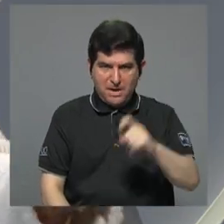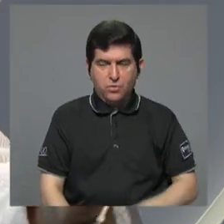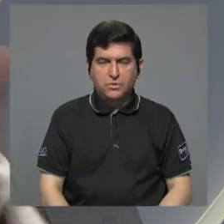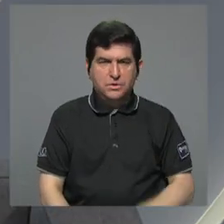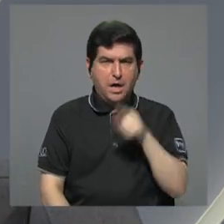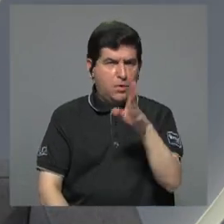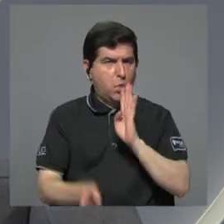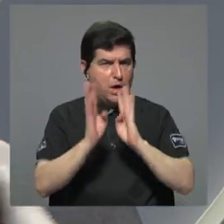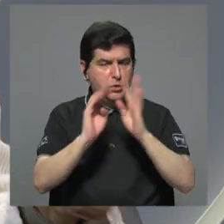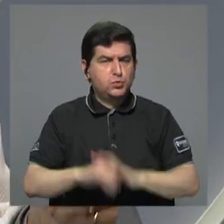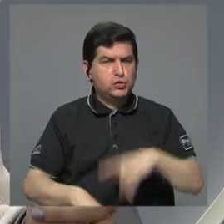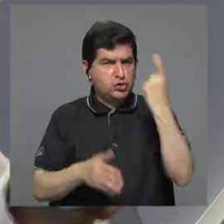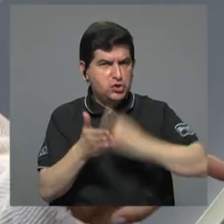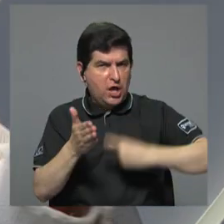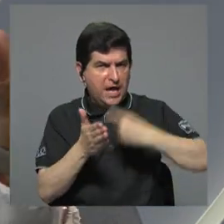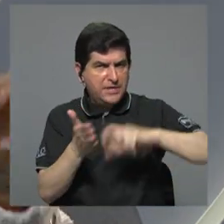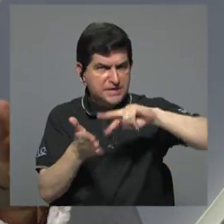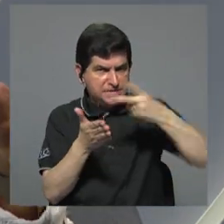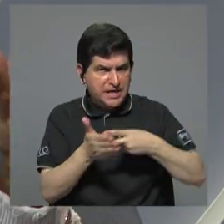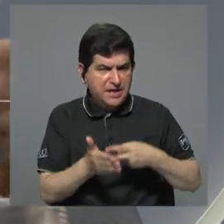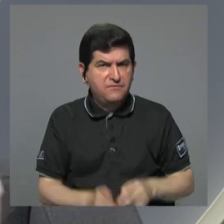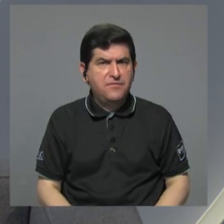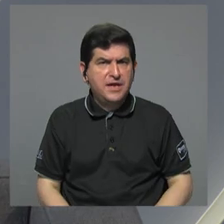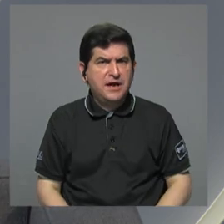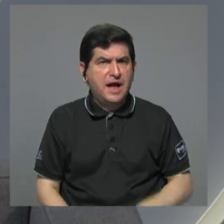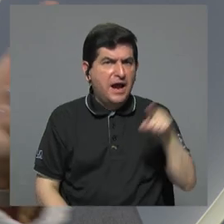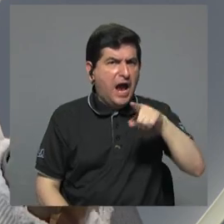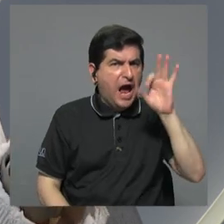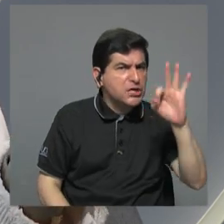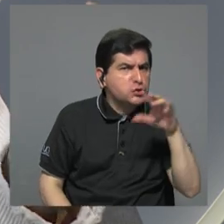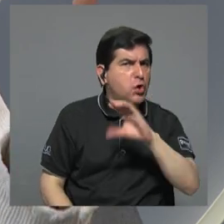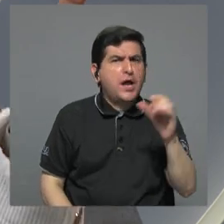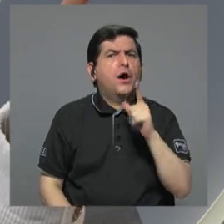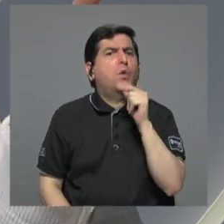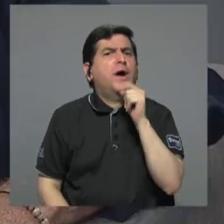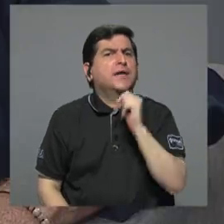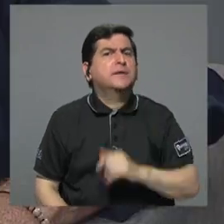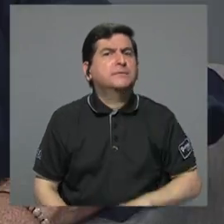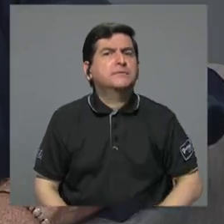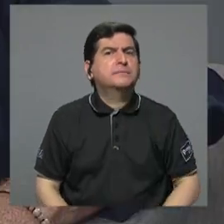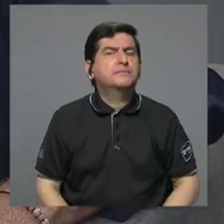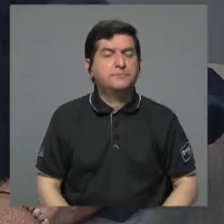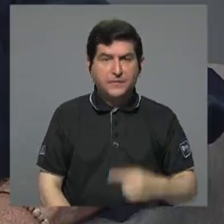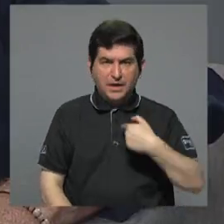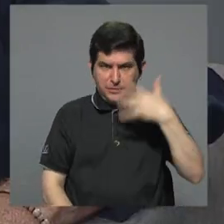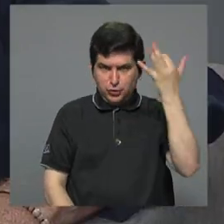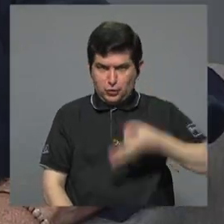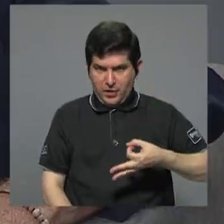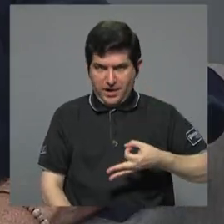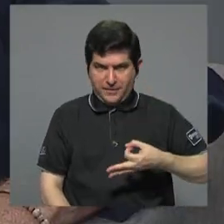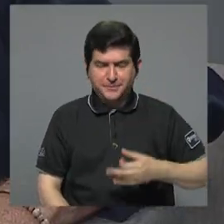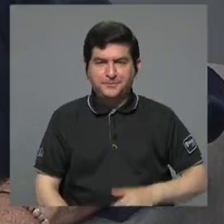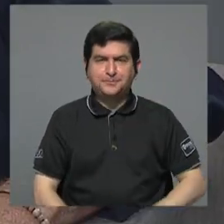cuando ustedes hablan de impuestos, ¿se refieren a cobrar impuestos a las zonas francas o a qué se refieren? Mire, a mí me parece que